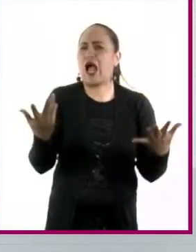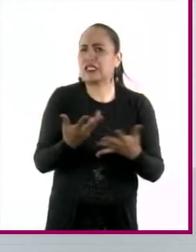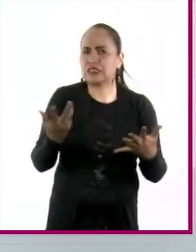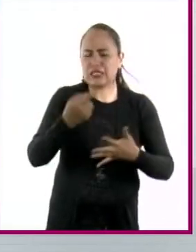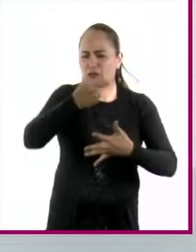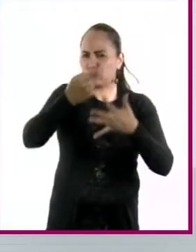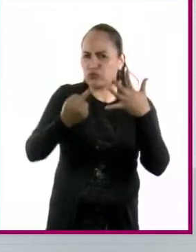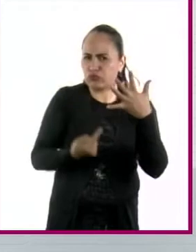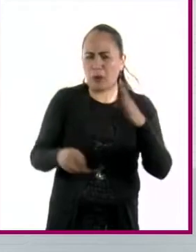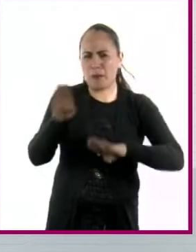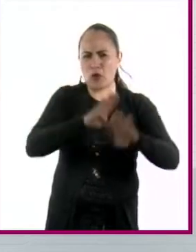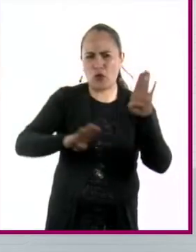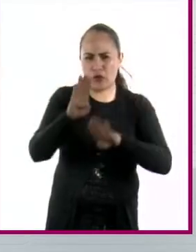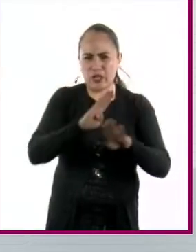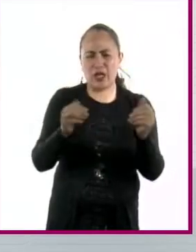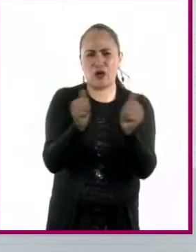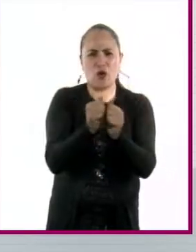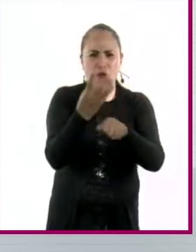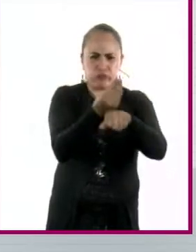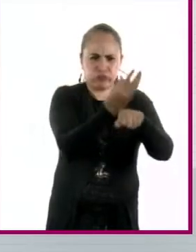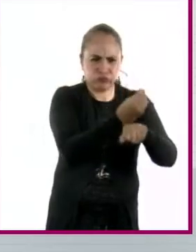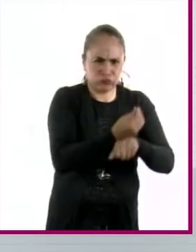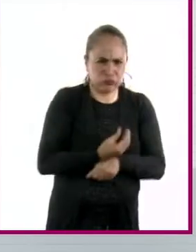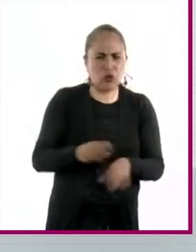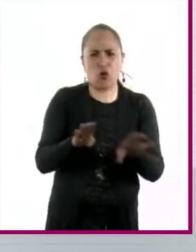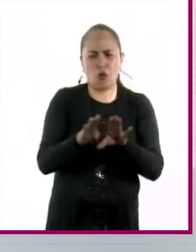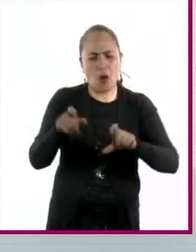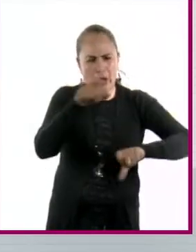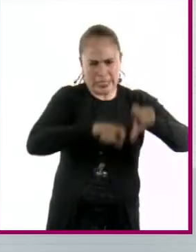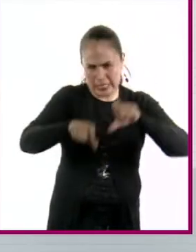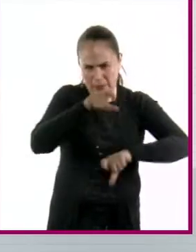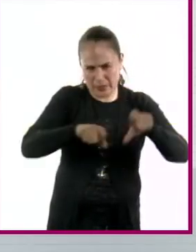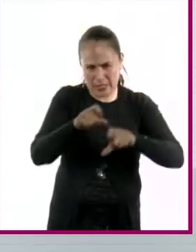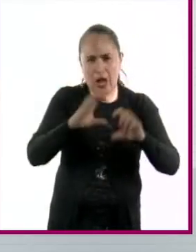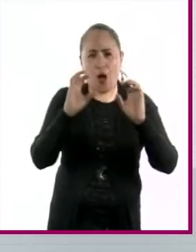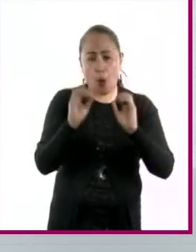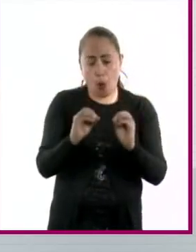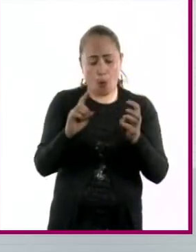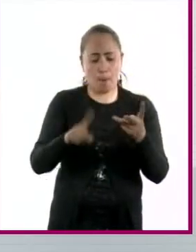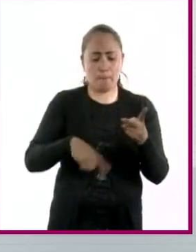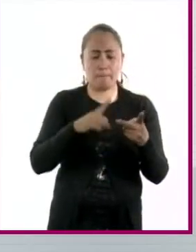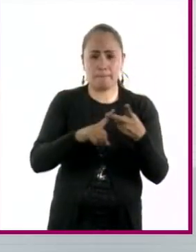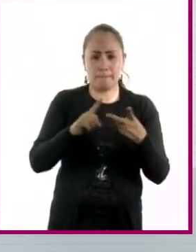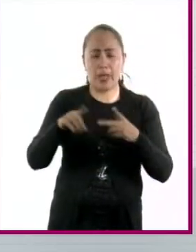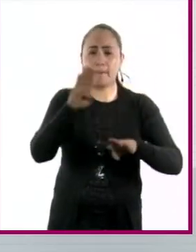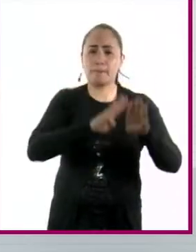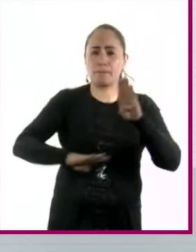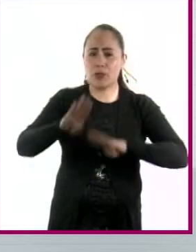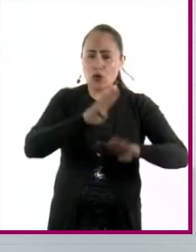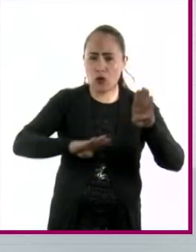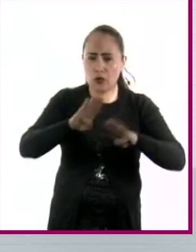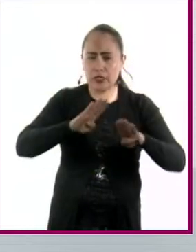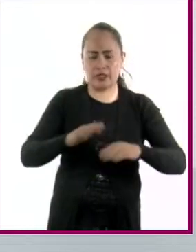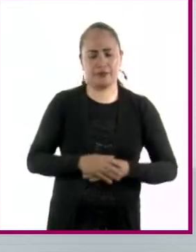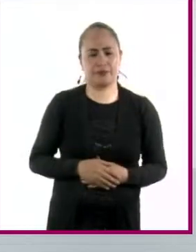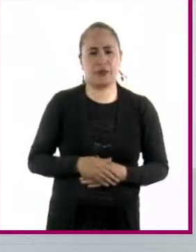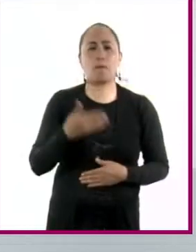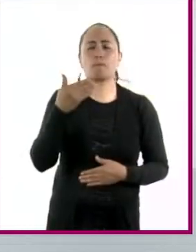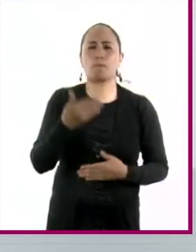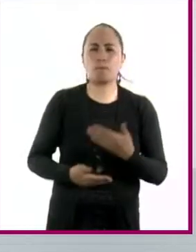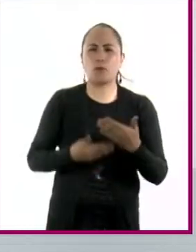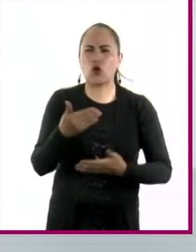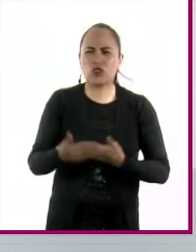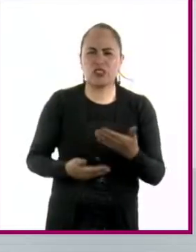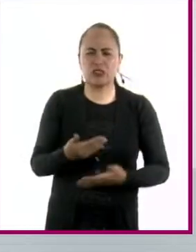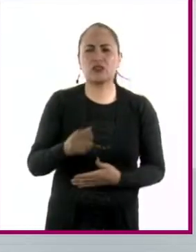Puede ser por vía química y por vía biológica. Entonces los procesos que tienen que hacer es atrapar de